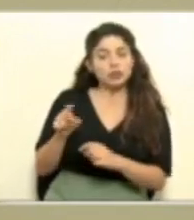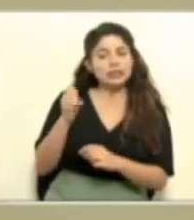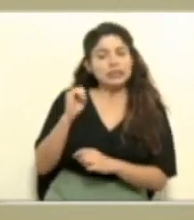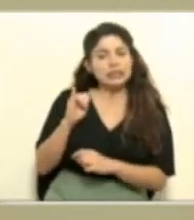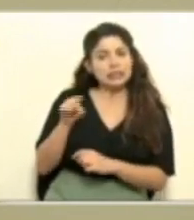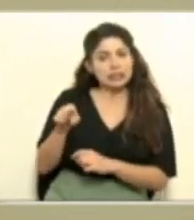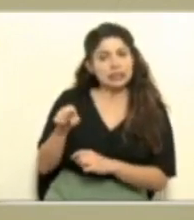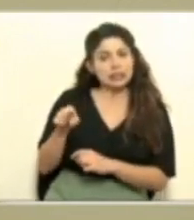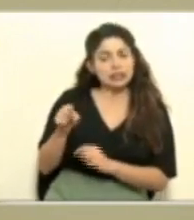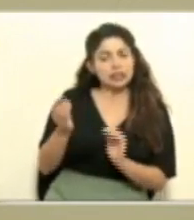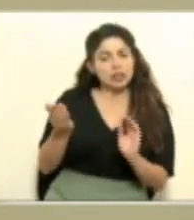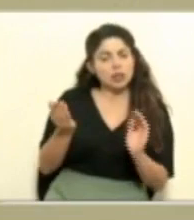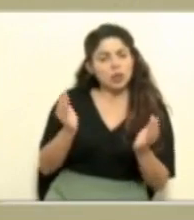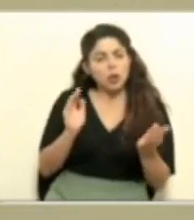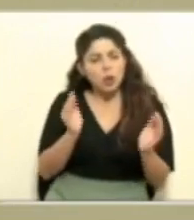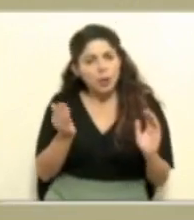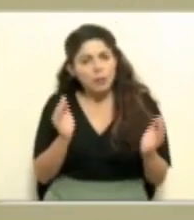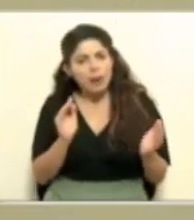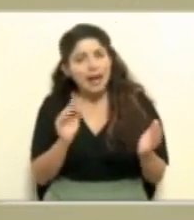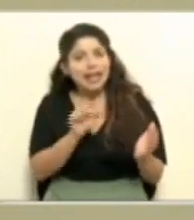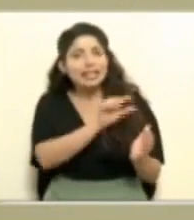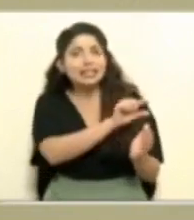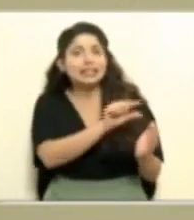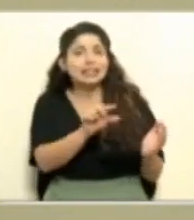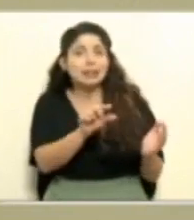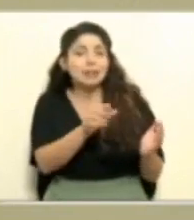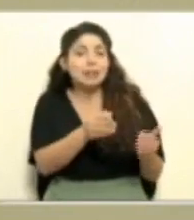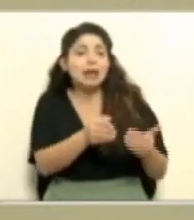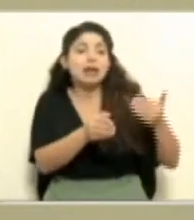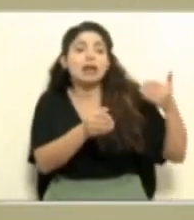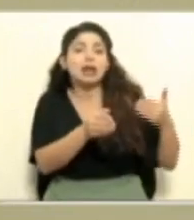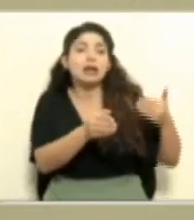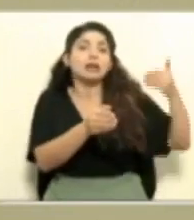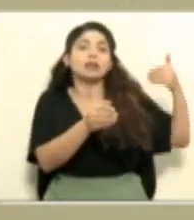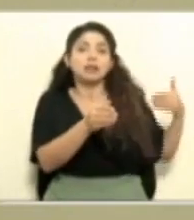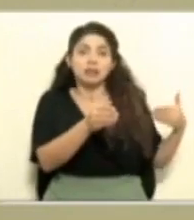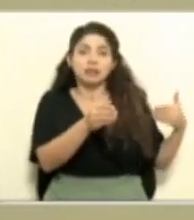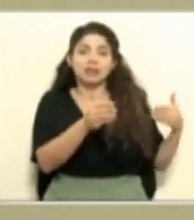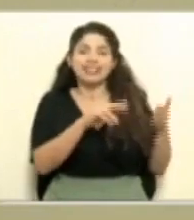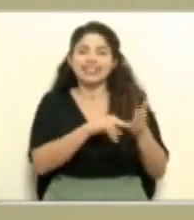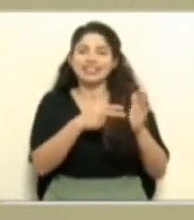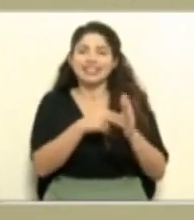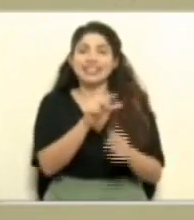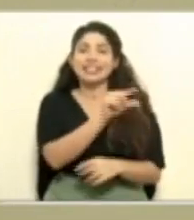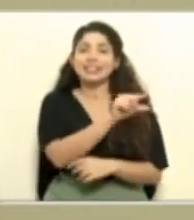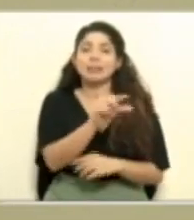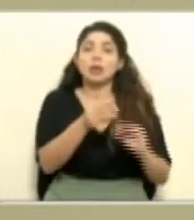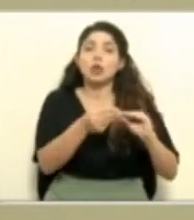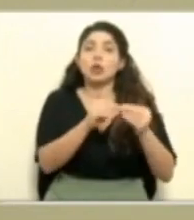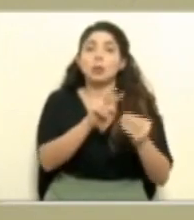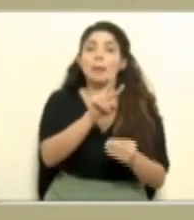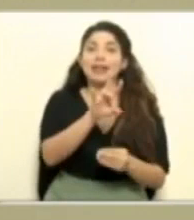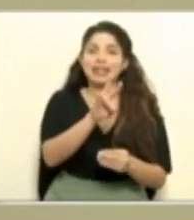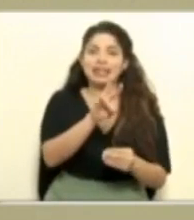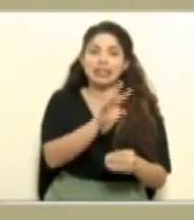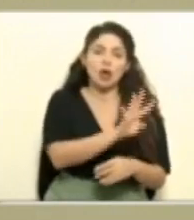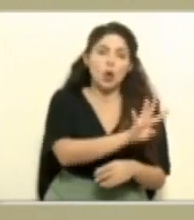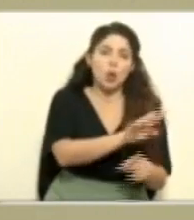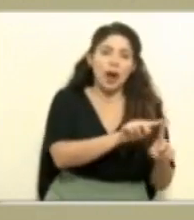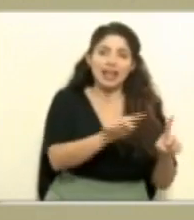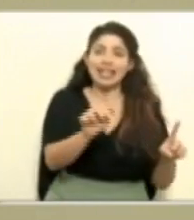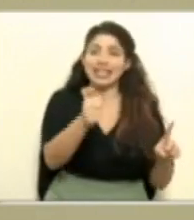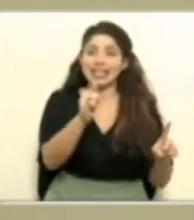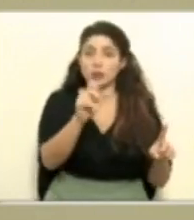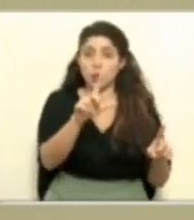comparación con lo que tuvimos en la semana tras anterior, o sea la semana 27 que abarcó del 4 al 10 de